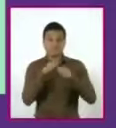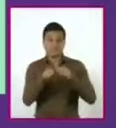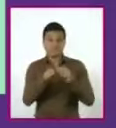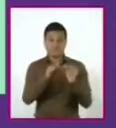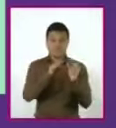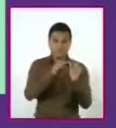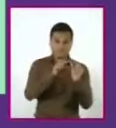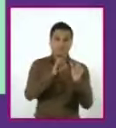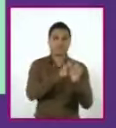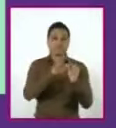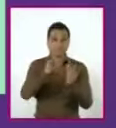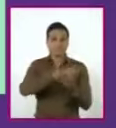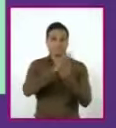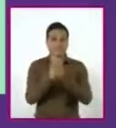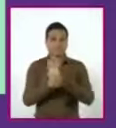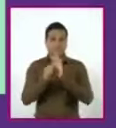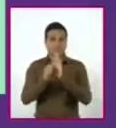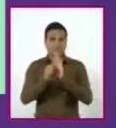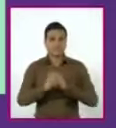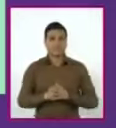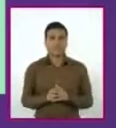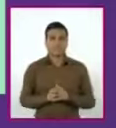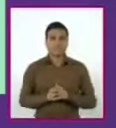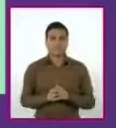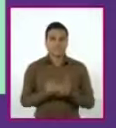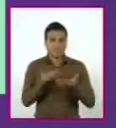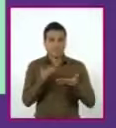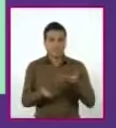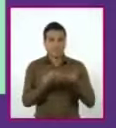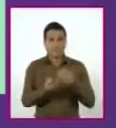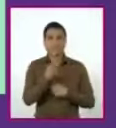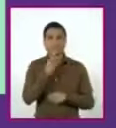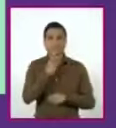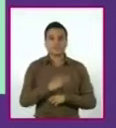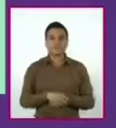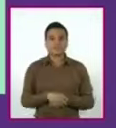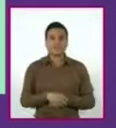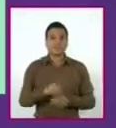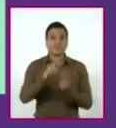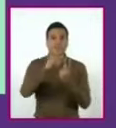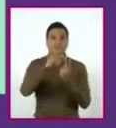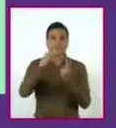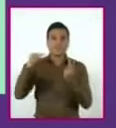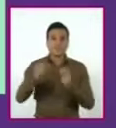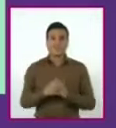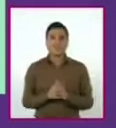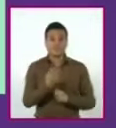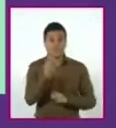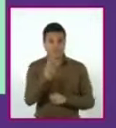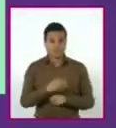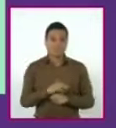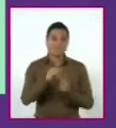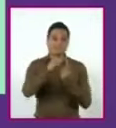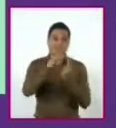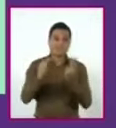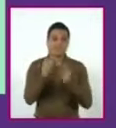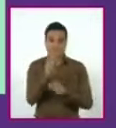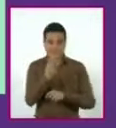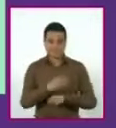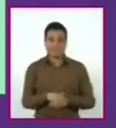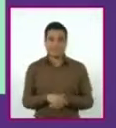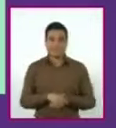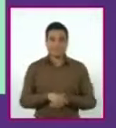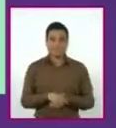transforma en símbolo. Hoy usamos las raíces cuadradas, raíz cuadrada de 2, raíz cuadrada de 3,